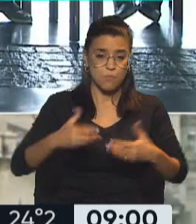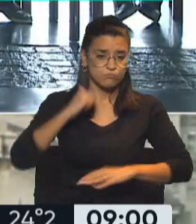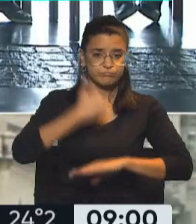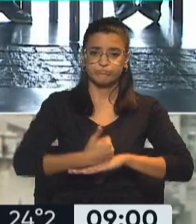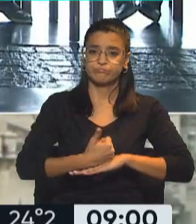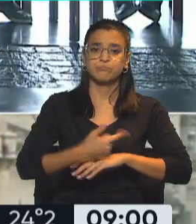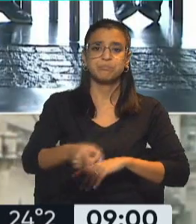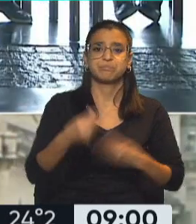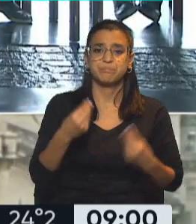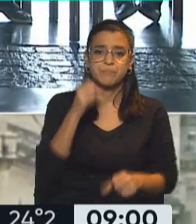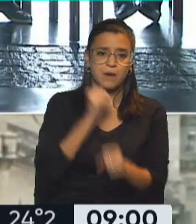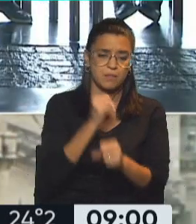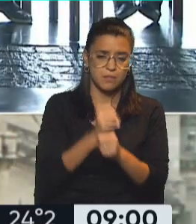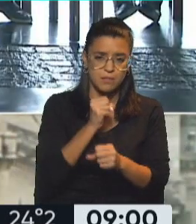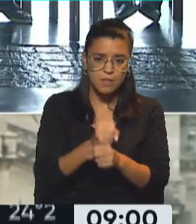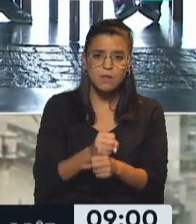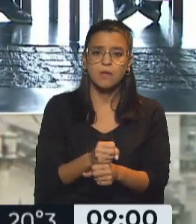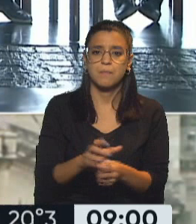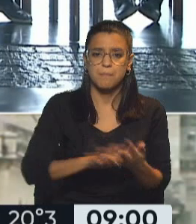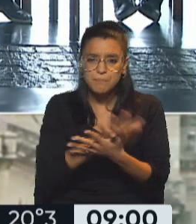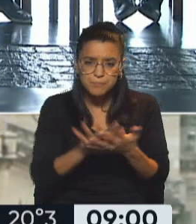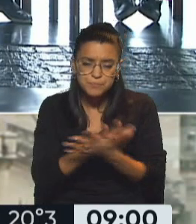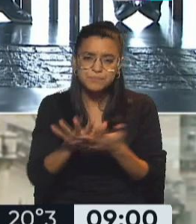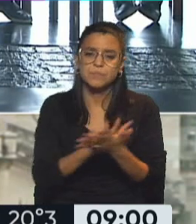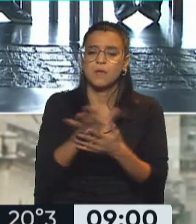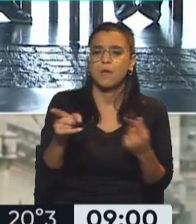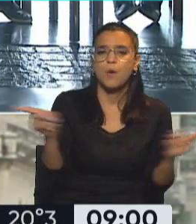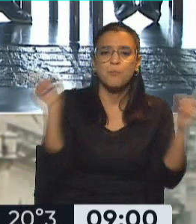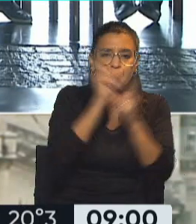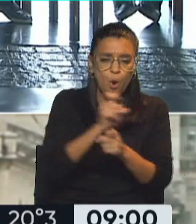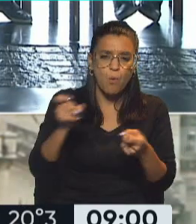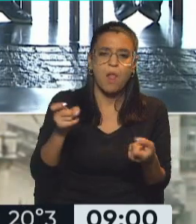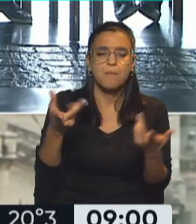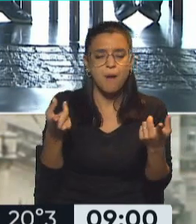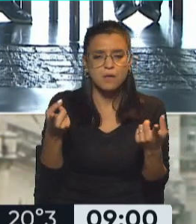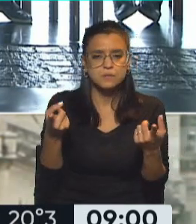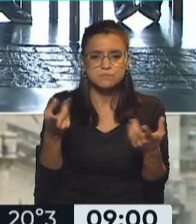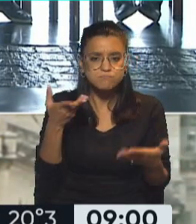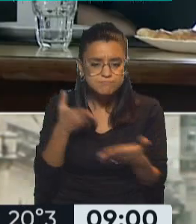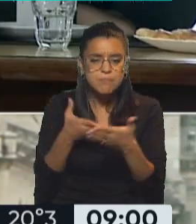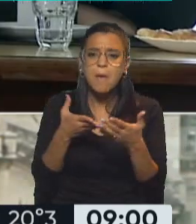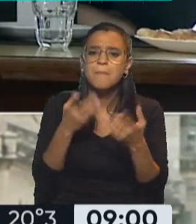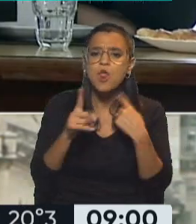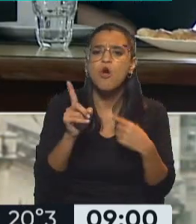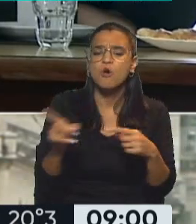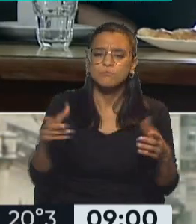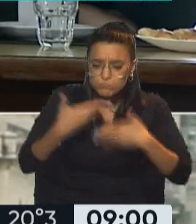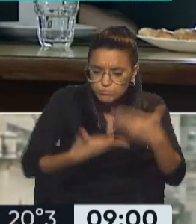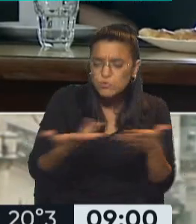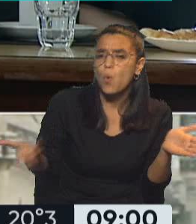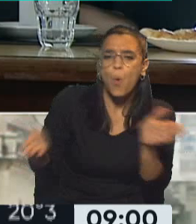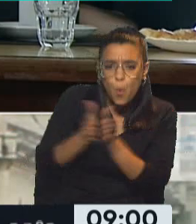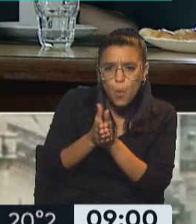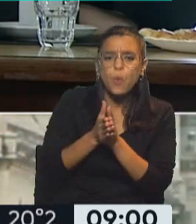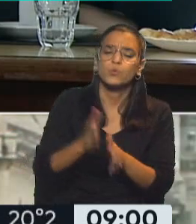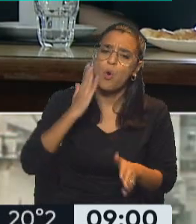para trabajar, para resolver, para enfrentar problemas, pero vamos a hacerlo de la manera que lo venimos haciendo, juntos,